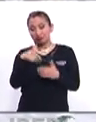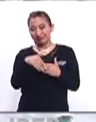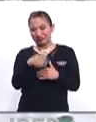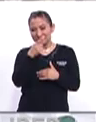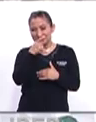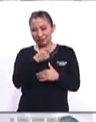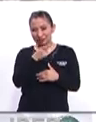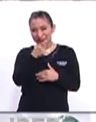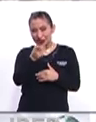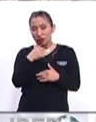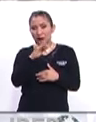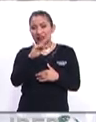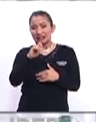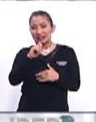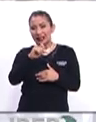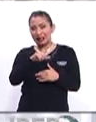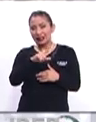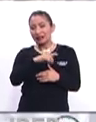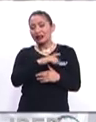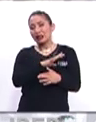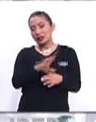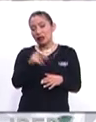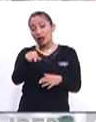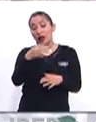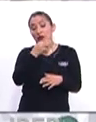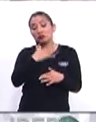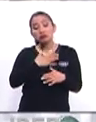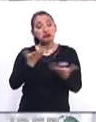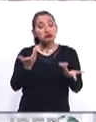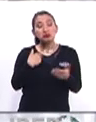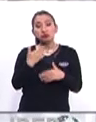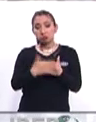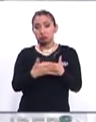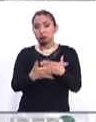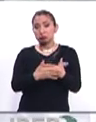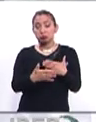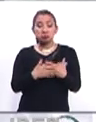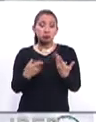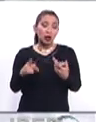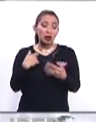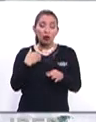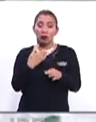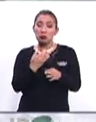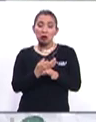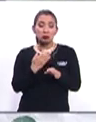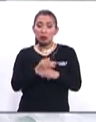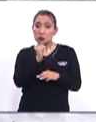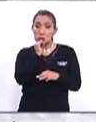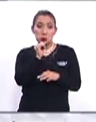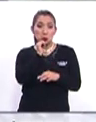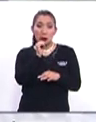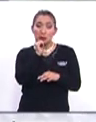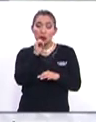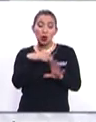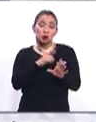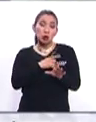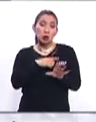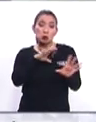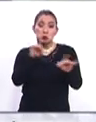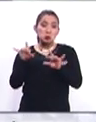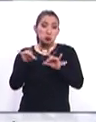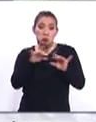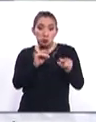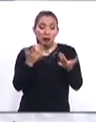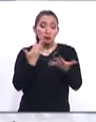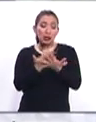como lo dijo el Fiscal General, tengamos noticias próximamente, pero pues hasta el momento es una especie de especulaciones y